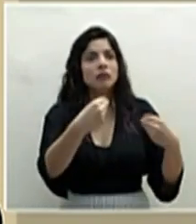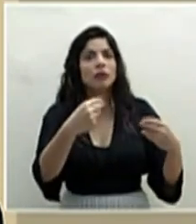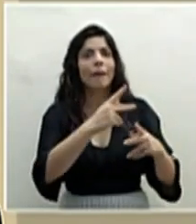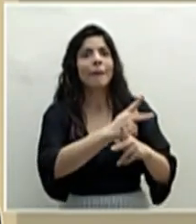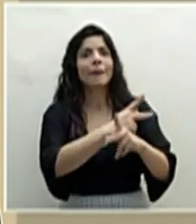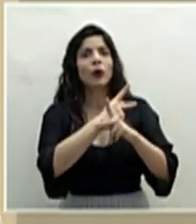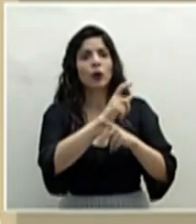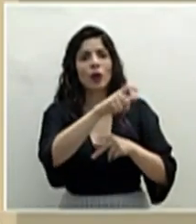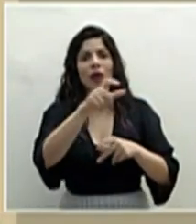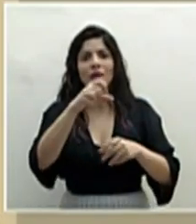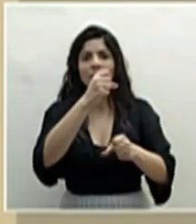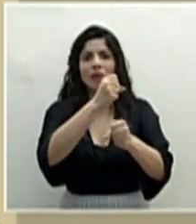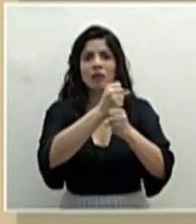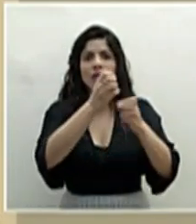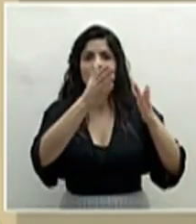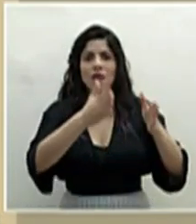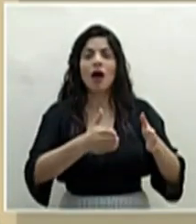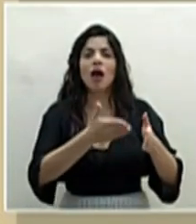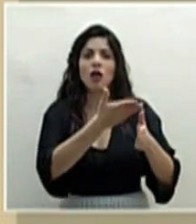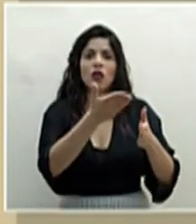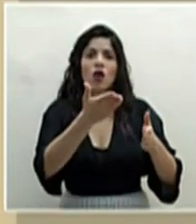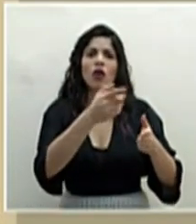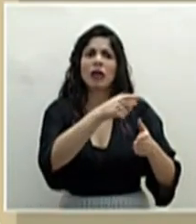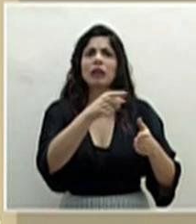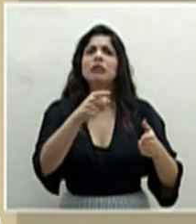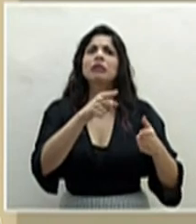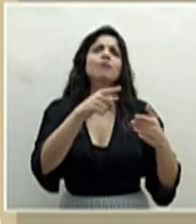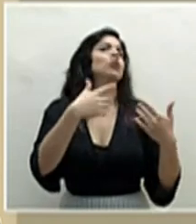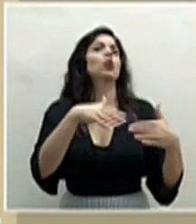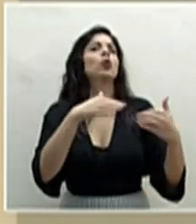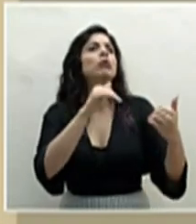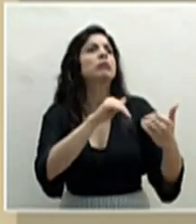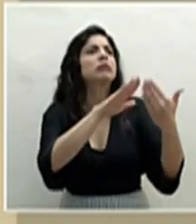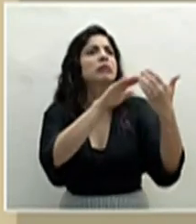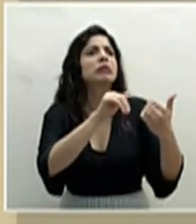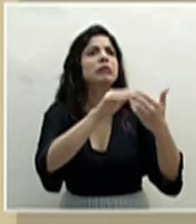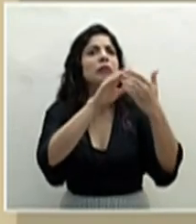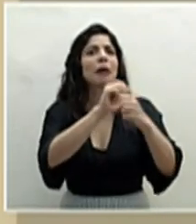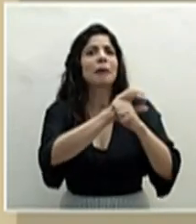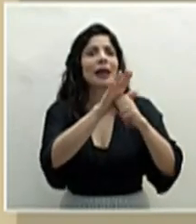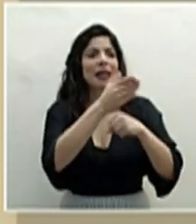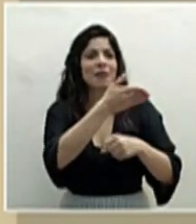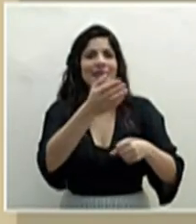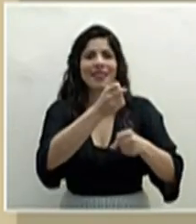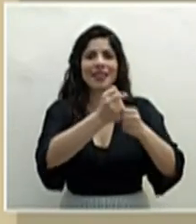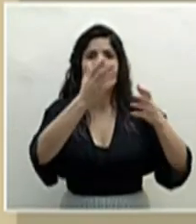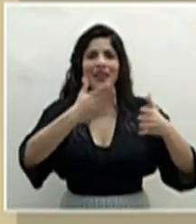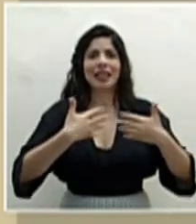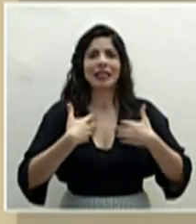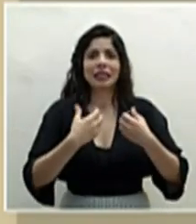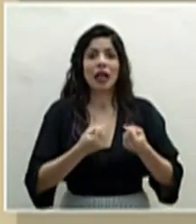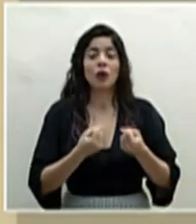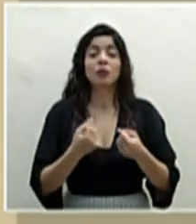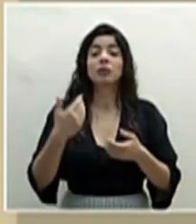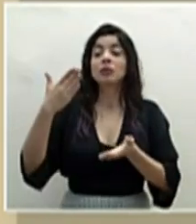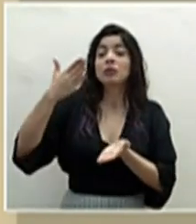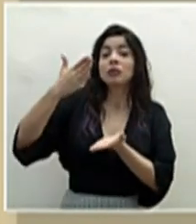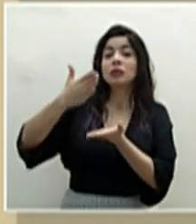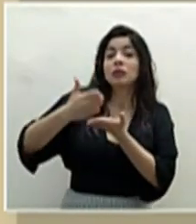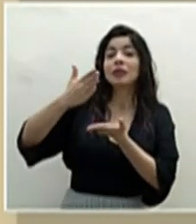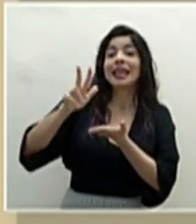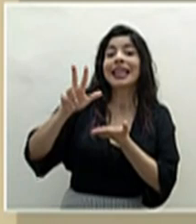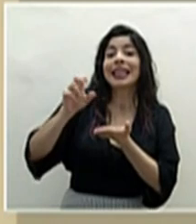funcionarios que trabajan en el frente de esta pandemia, todos esos funcionarios de la salud. Al 30 de mayo